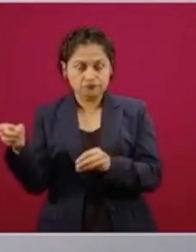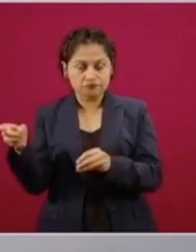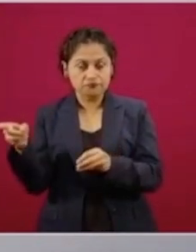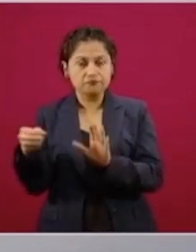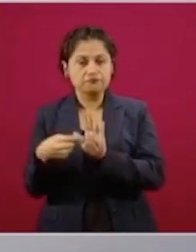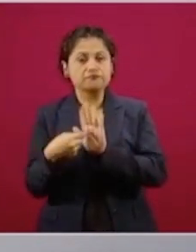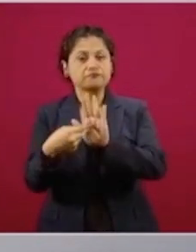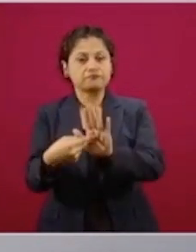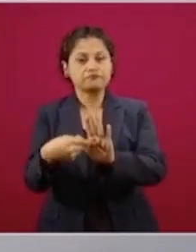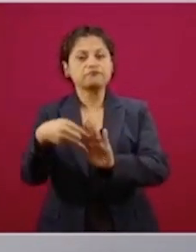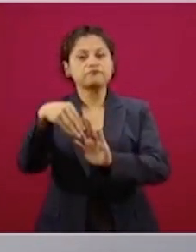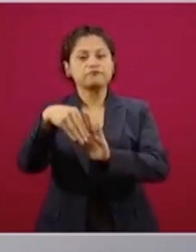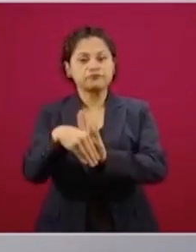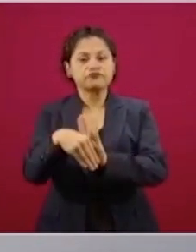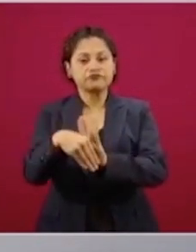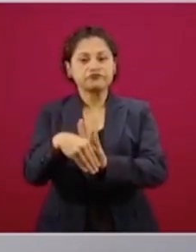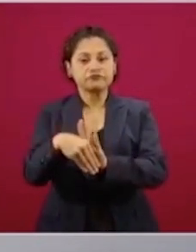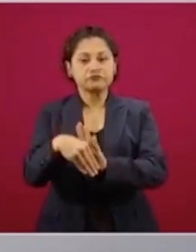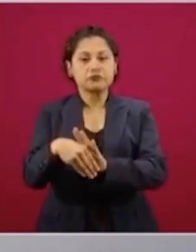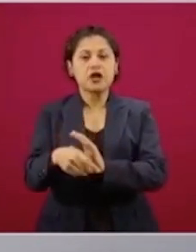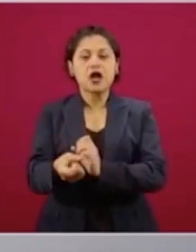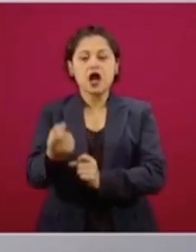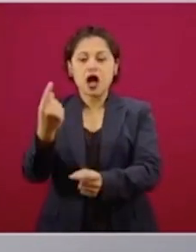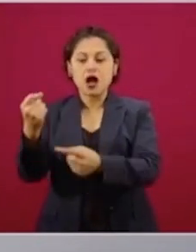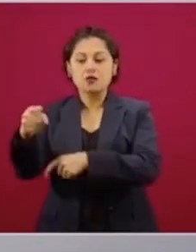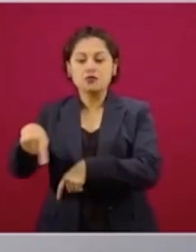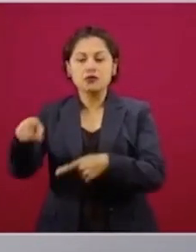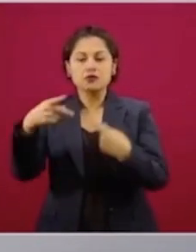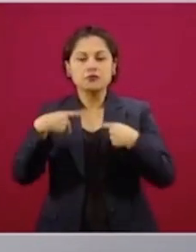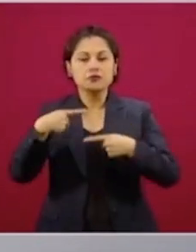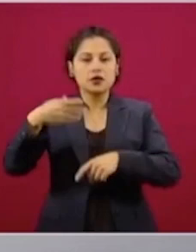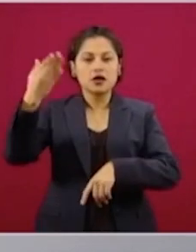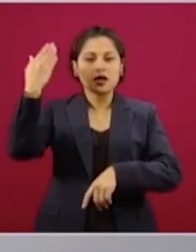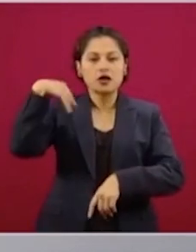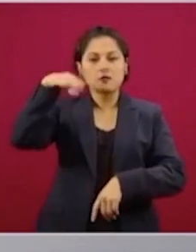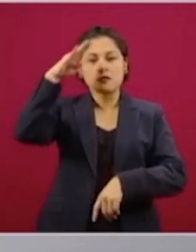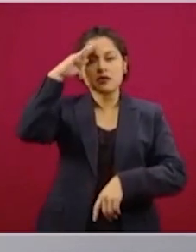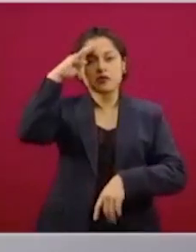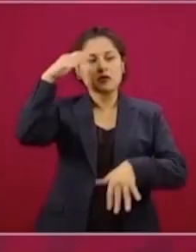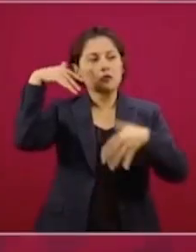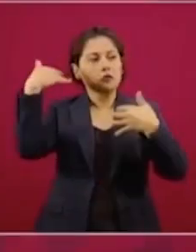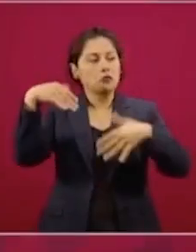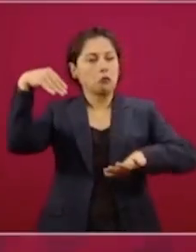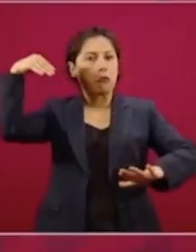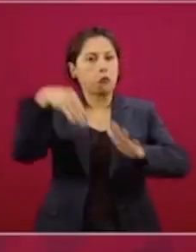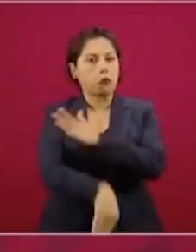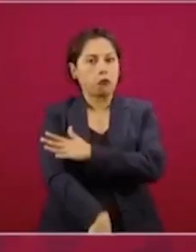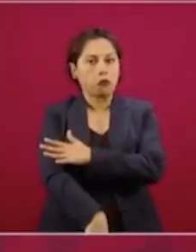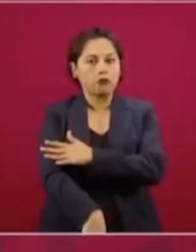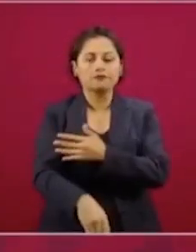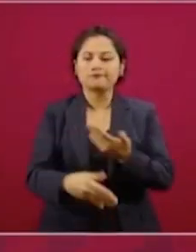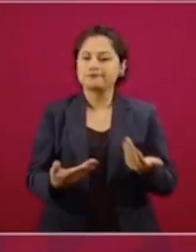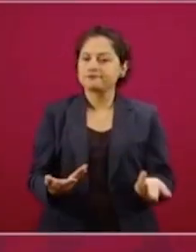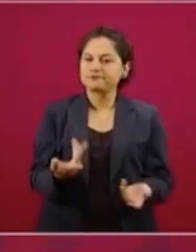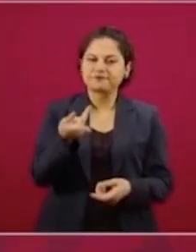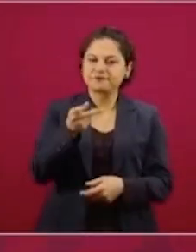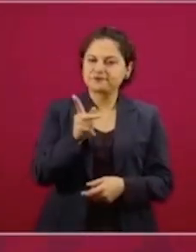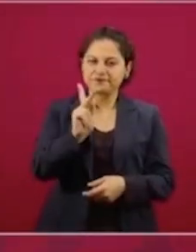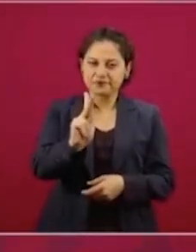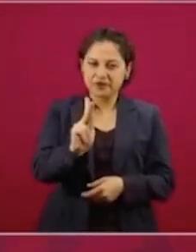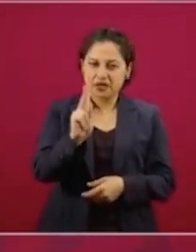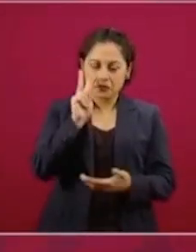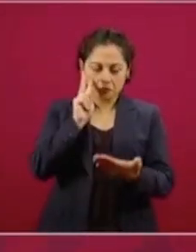pronosticaron que iba a ser mayor la caída y afortunadamente